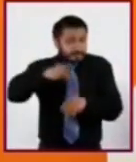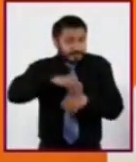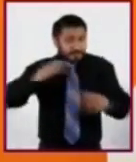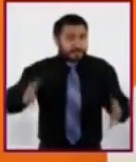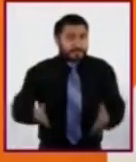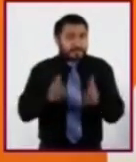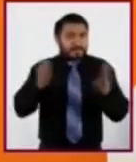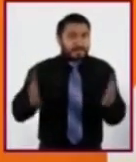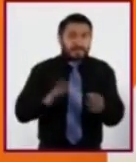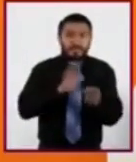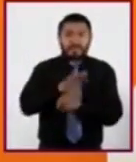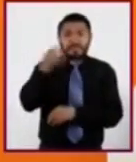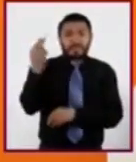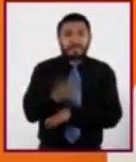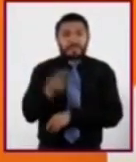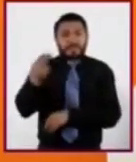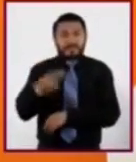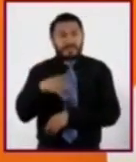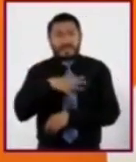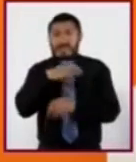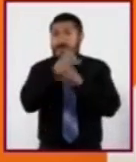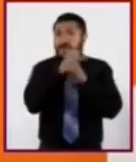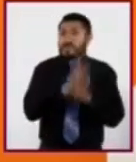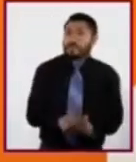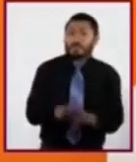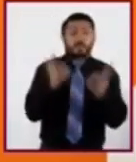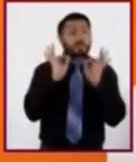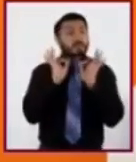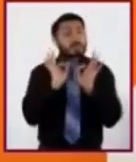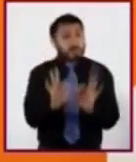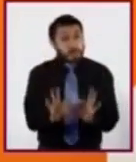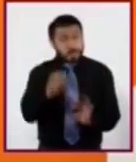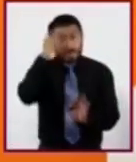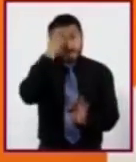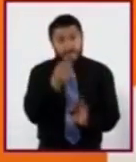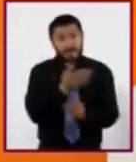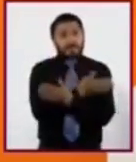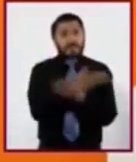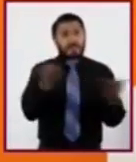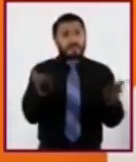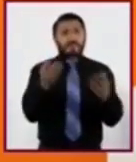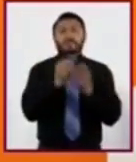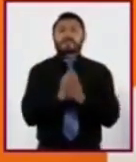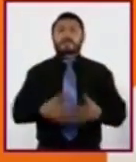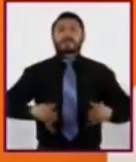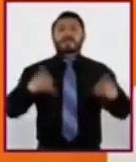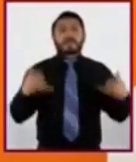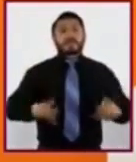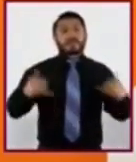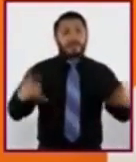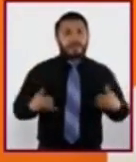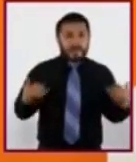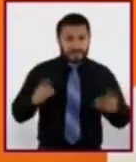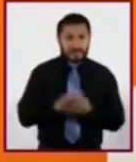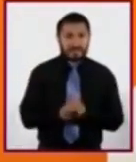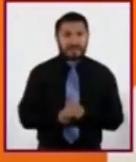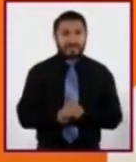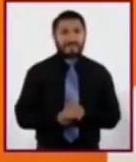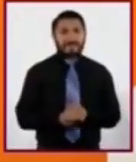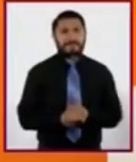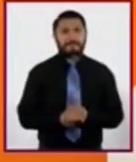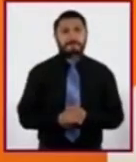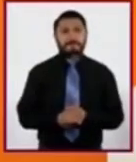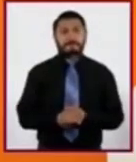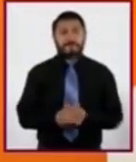la necesidad de contar con información adecuada para que ustedes, como adolescentes, puedan tomar las